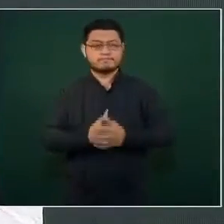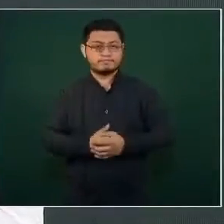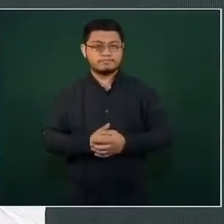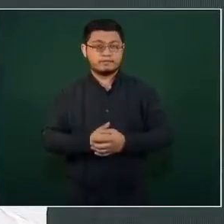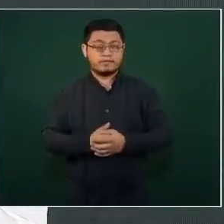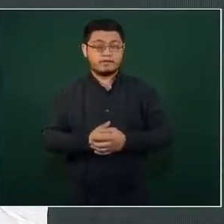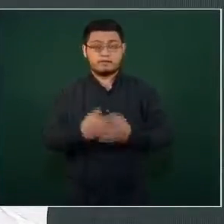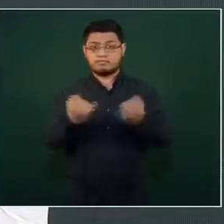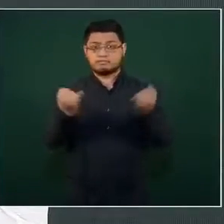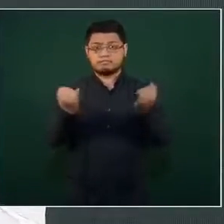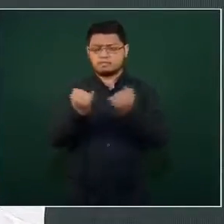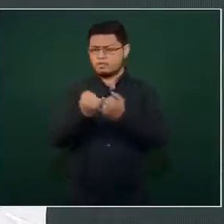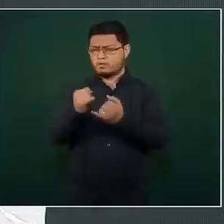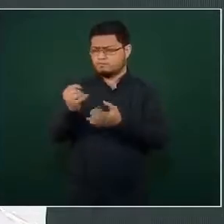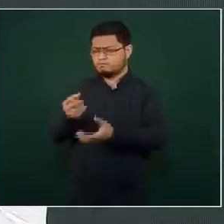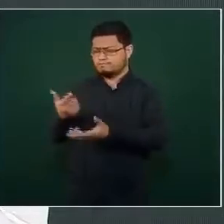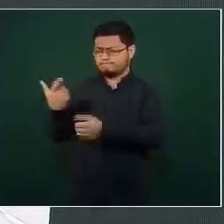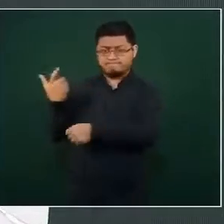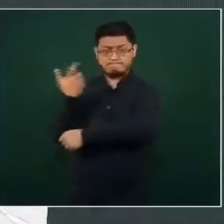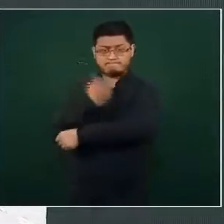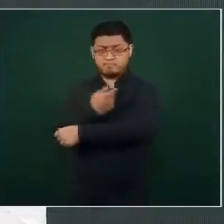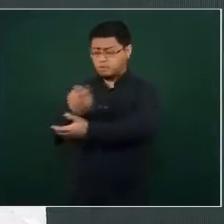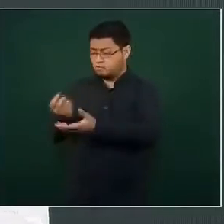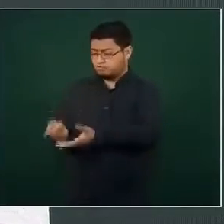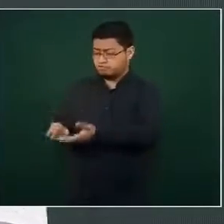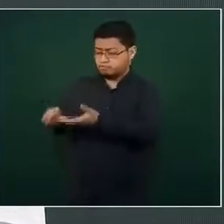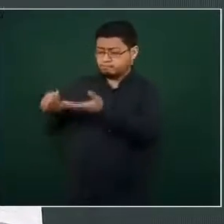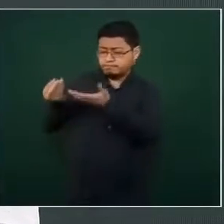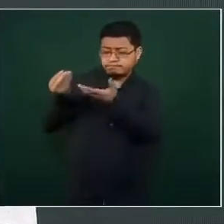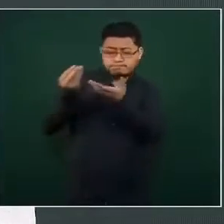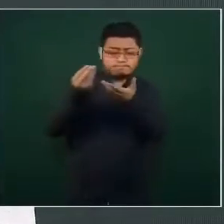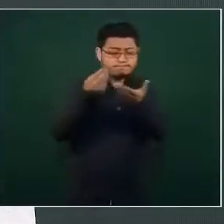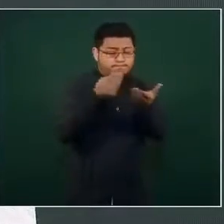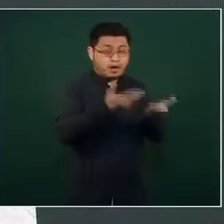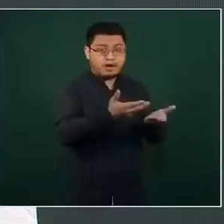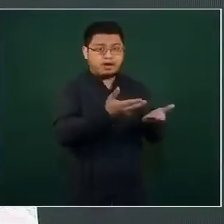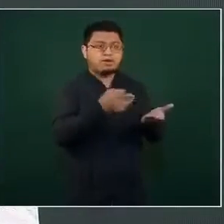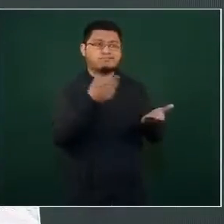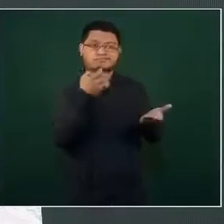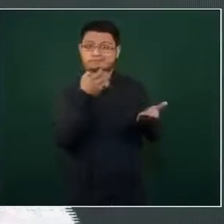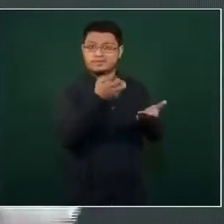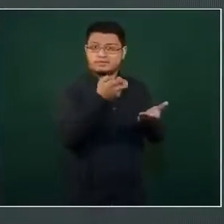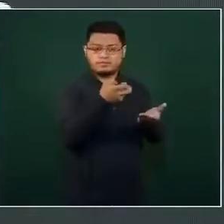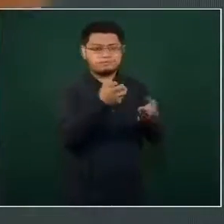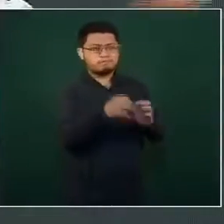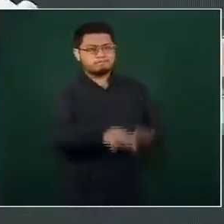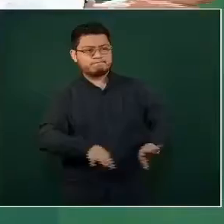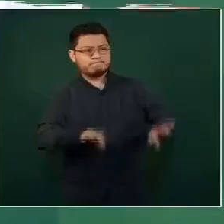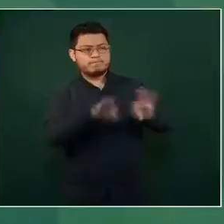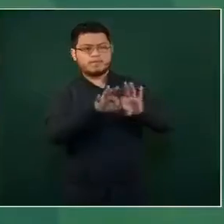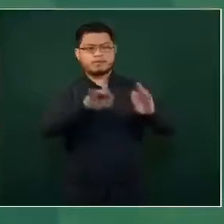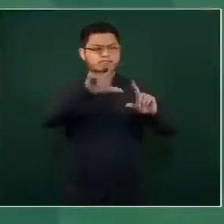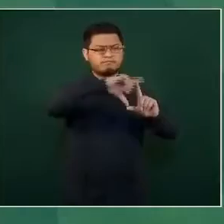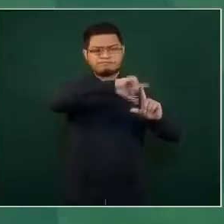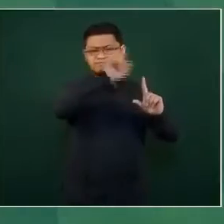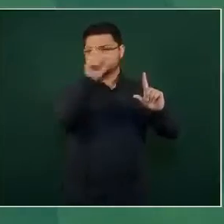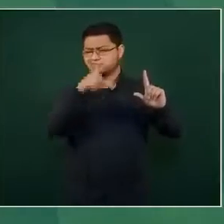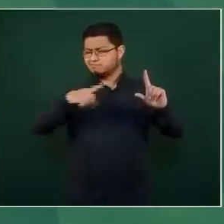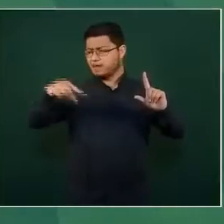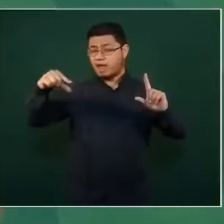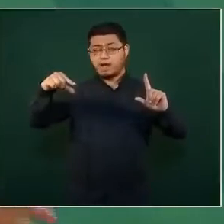logró hacer llegar la vacuna a todo el territorio nacional,